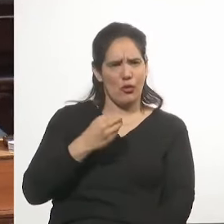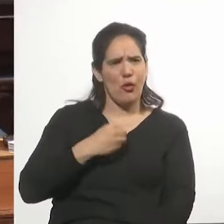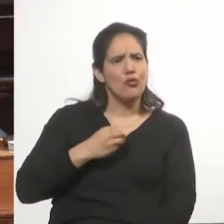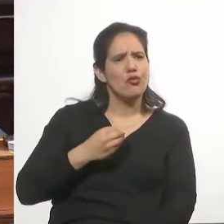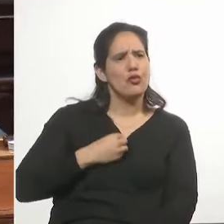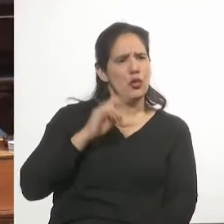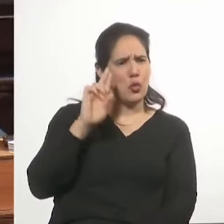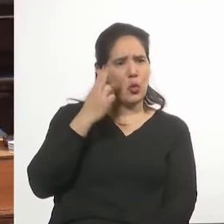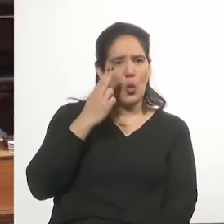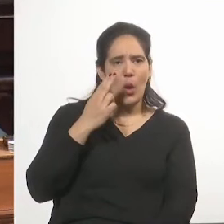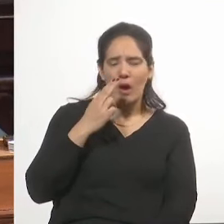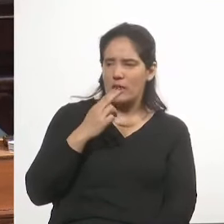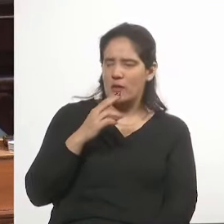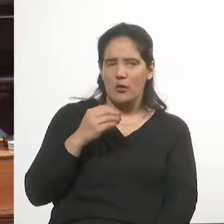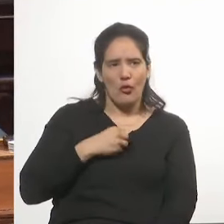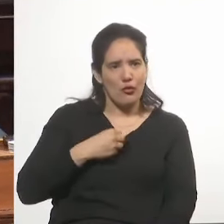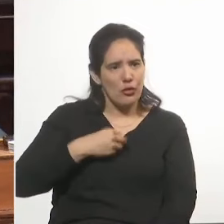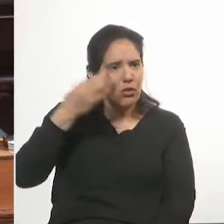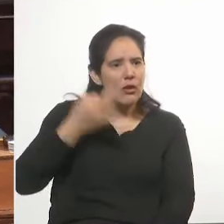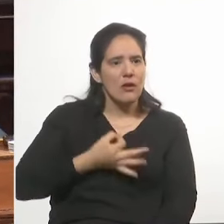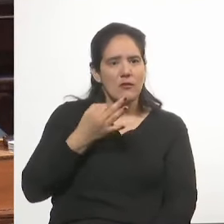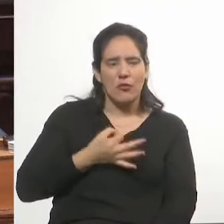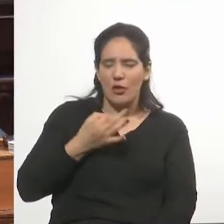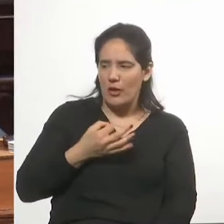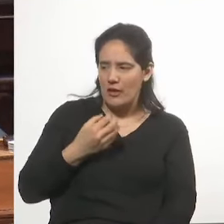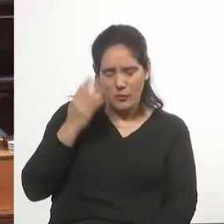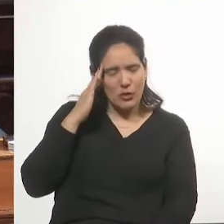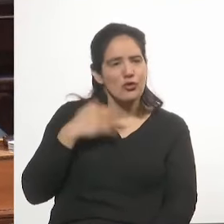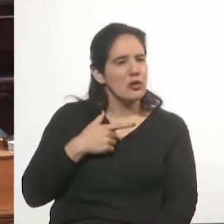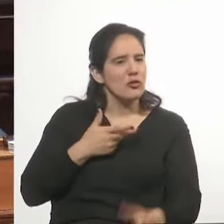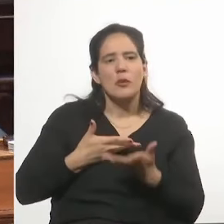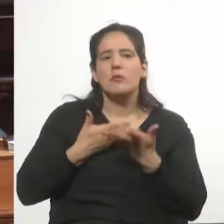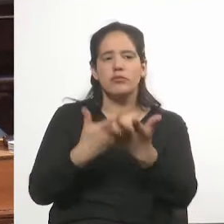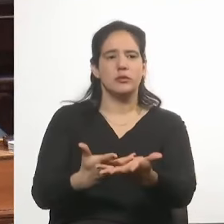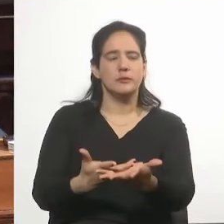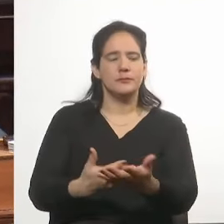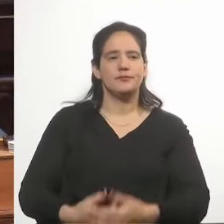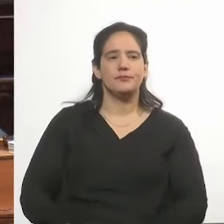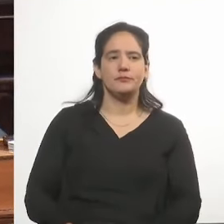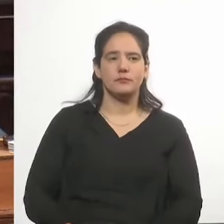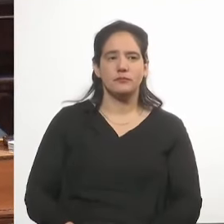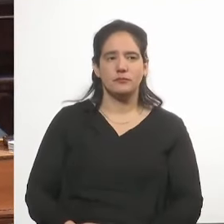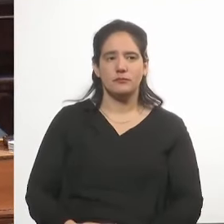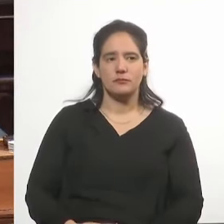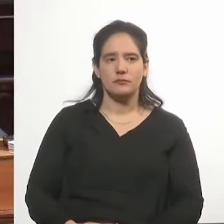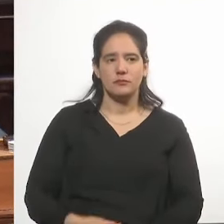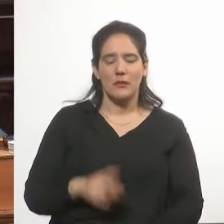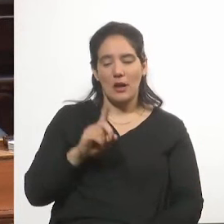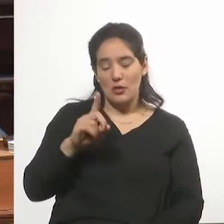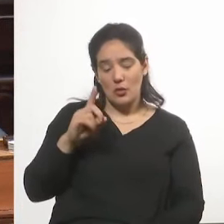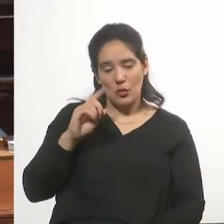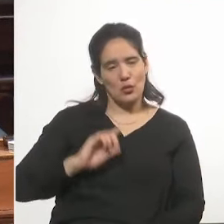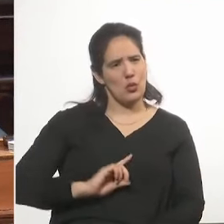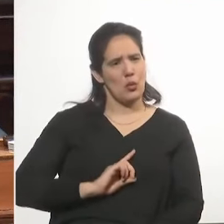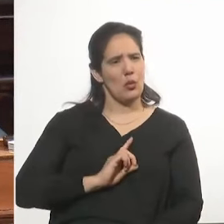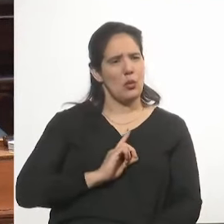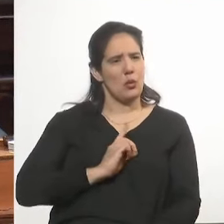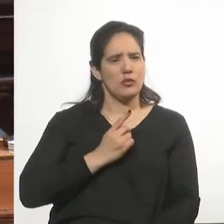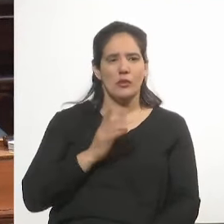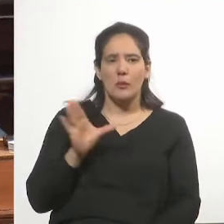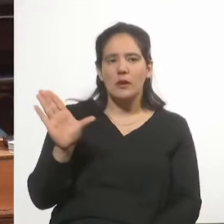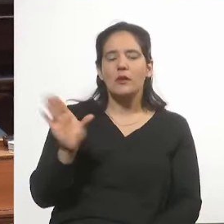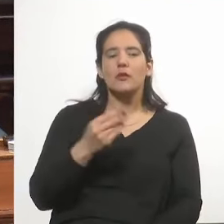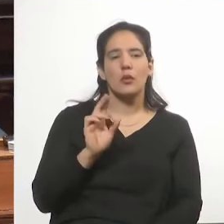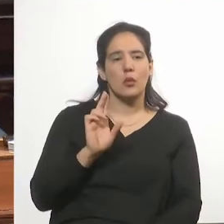los uruguayos como nadie más y los tengo siempre a mi disposición. Es decir, es un motivo de orgullo para